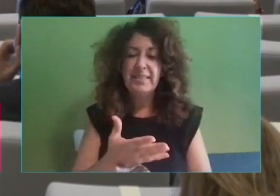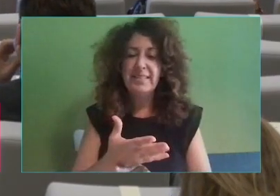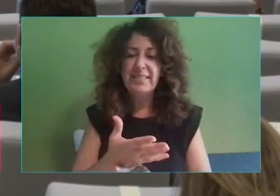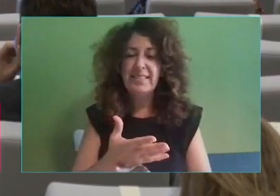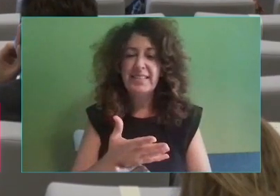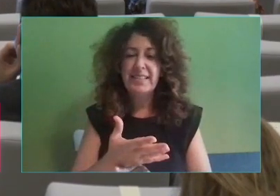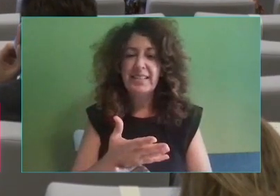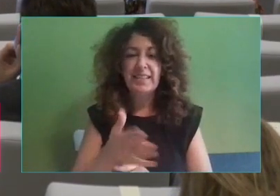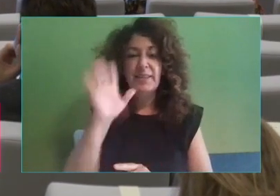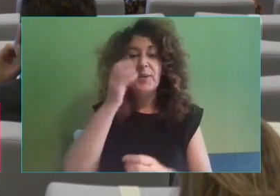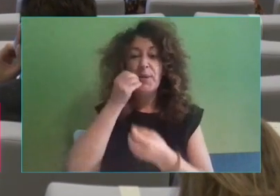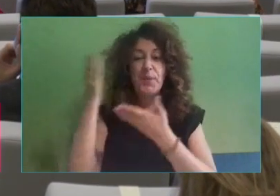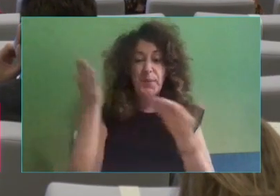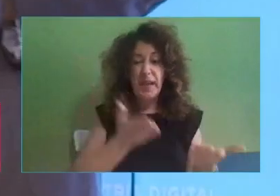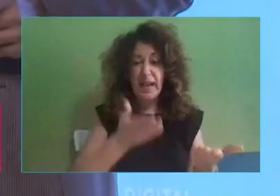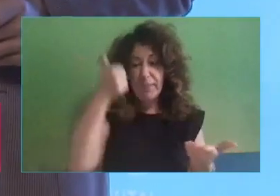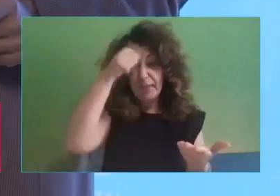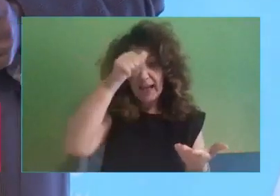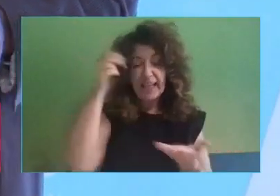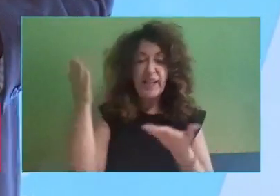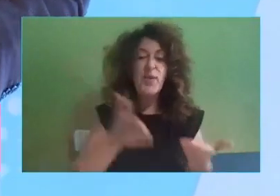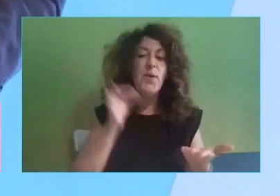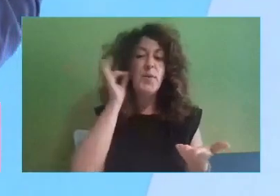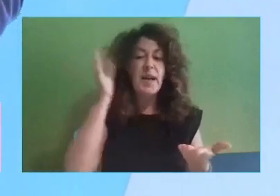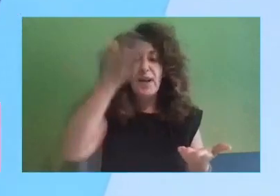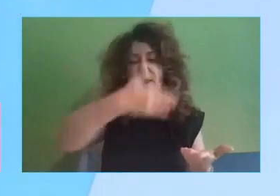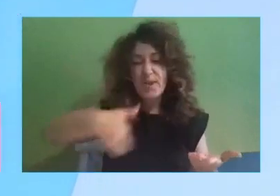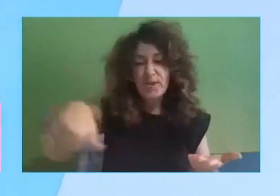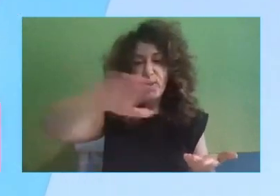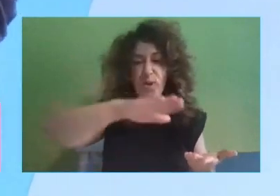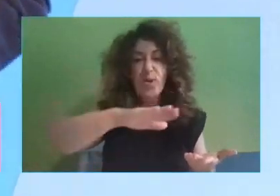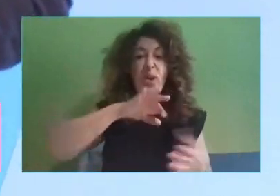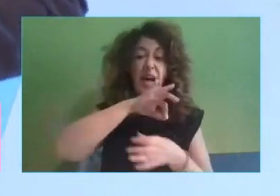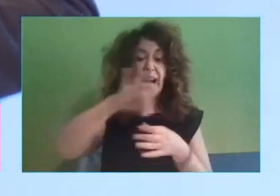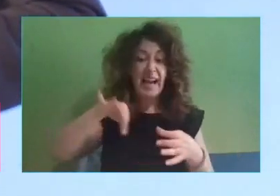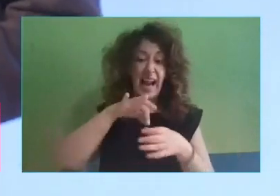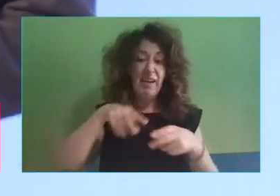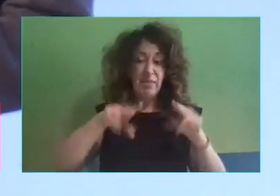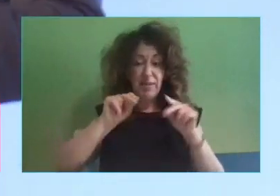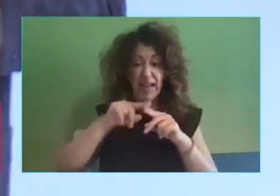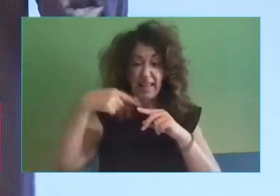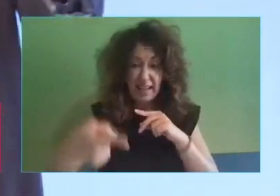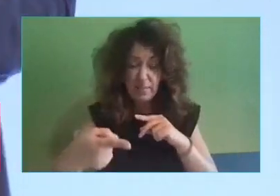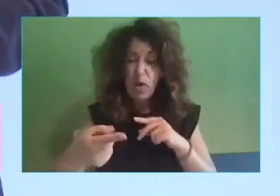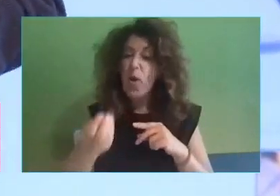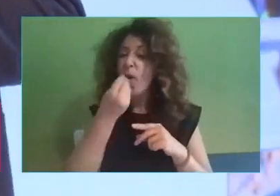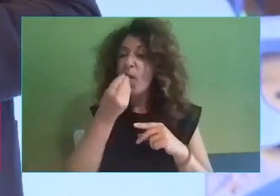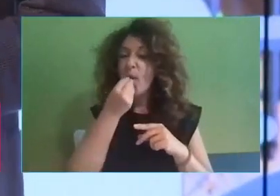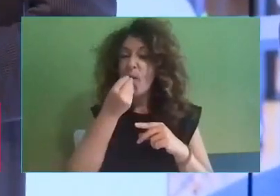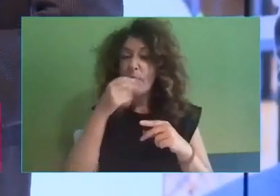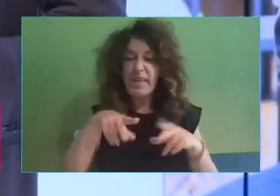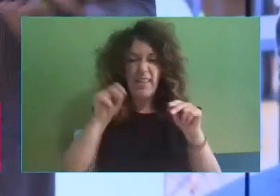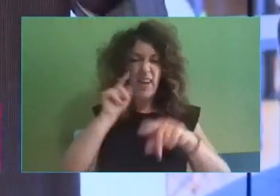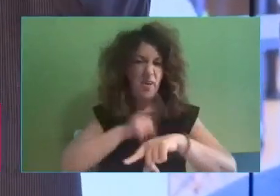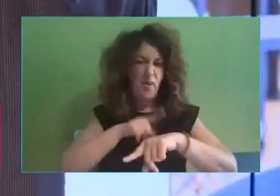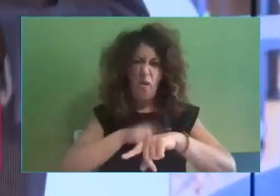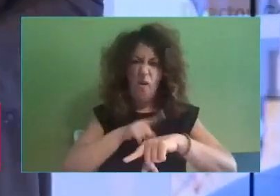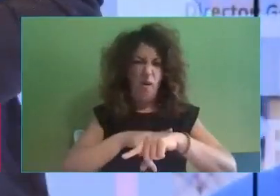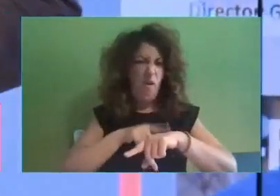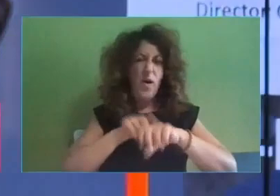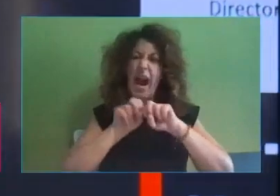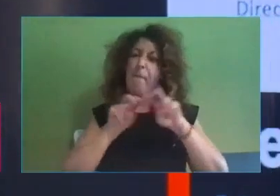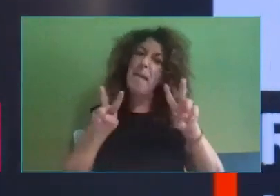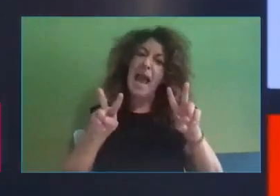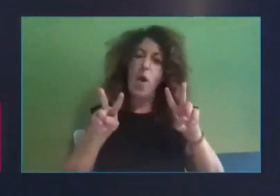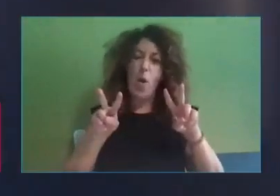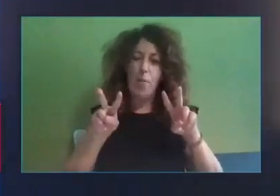Bienvenidos, bienvenidas a todos y a todas después del café, la comida. Comentábamos con Pedro que es la hora peor que te puedo tocar para dar una charla, así que intentaré